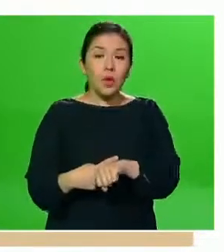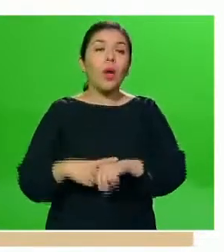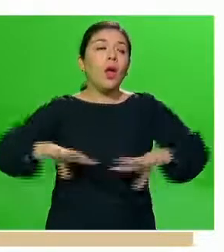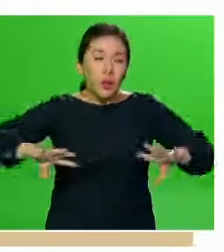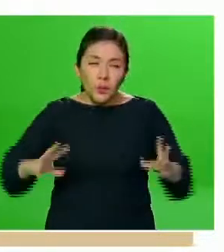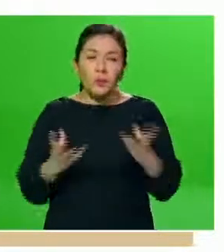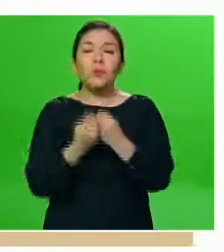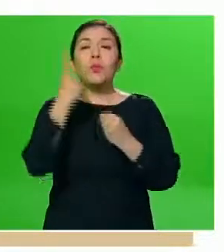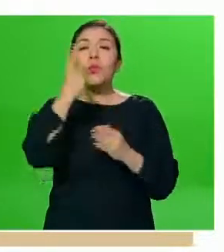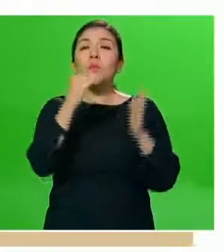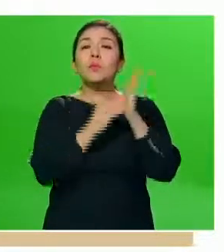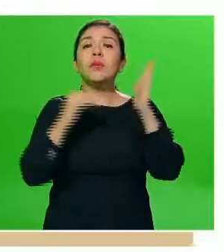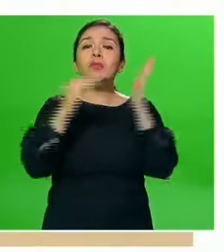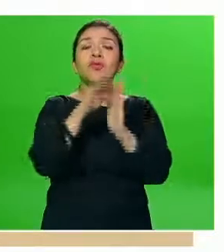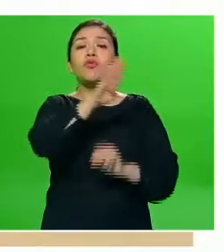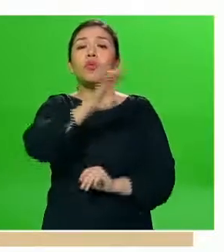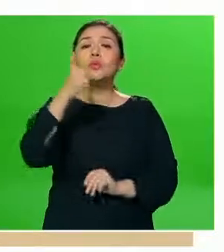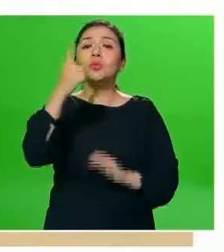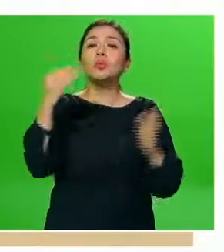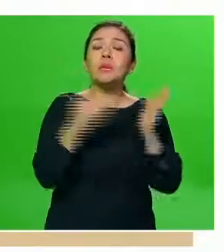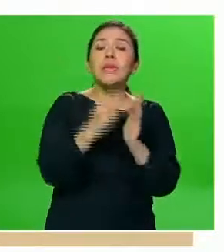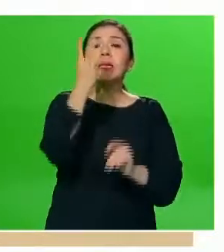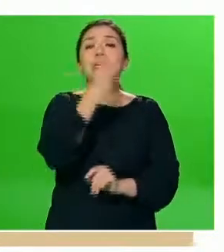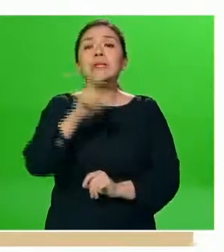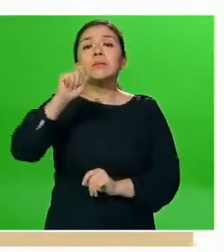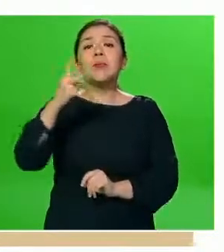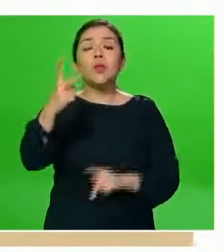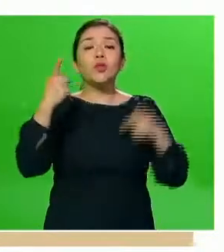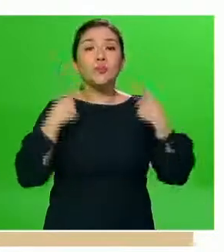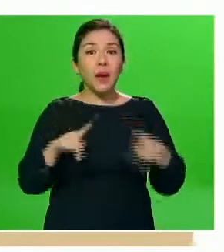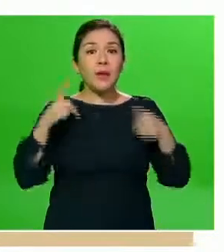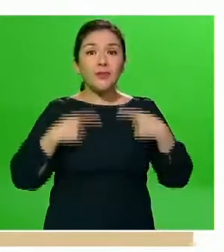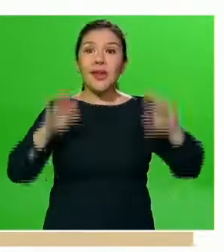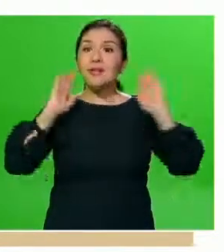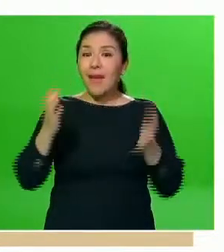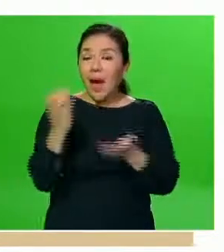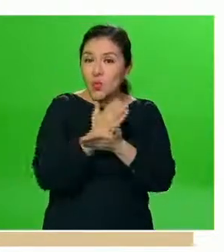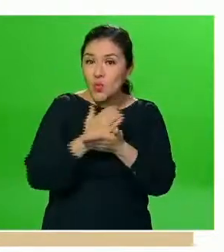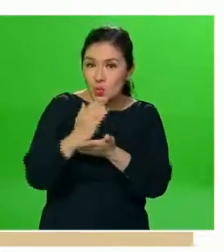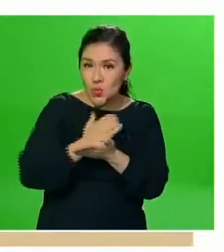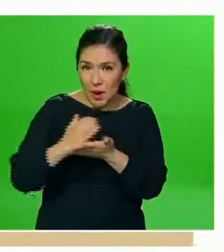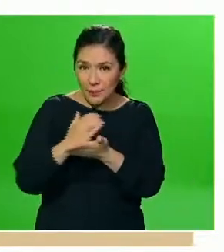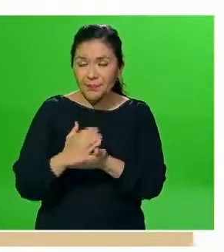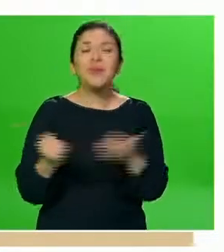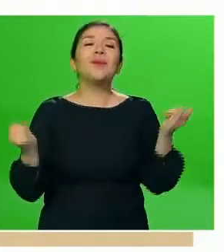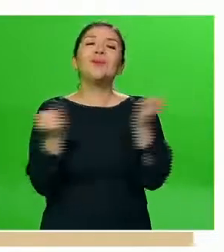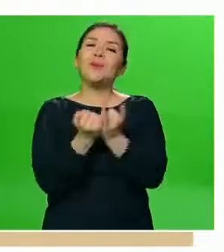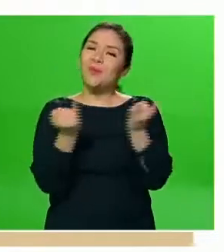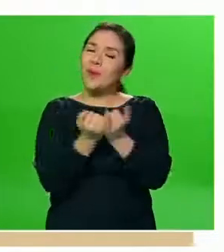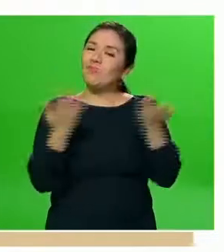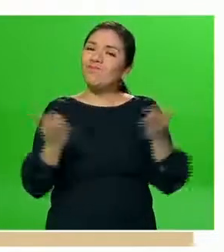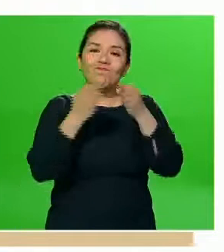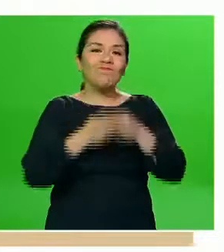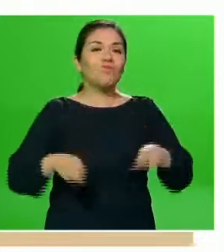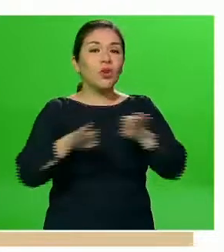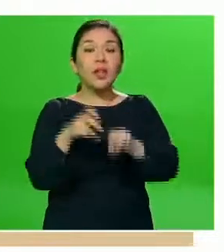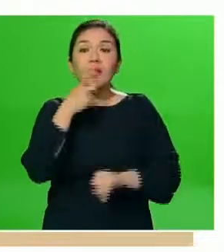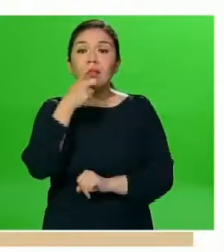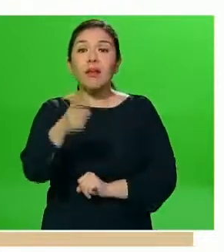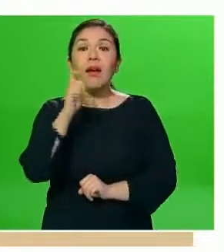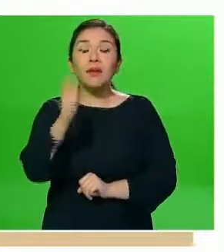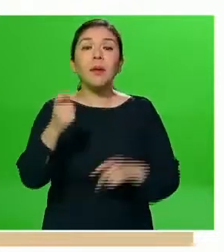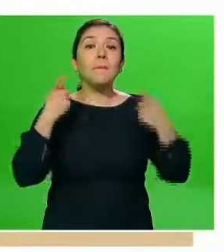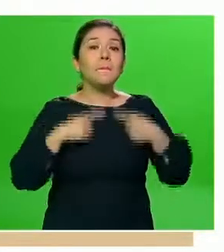.901.322 personas recuperadas y también pues es importante mencionar